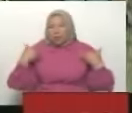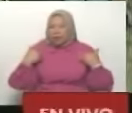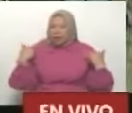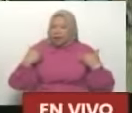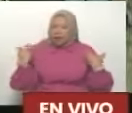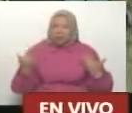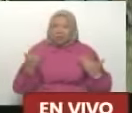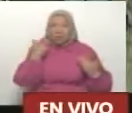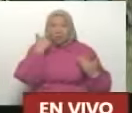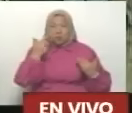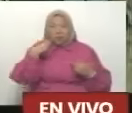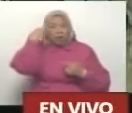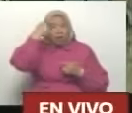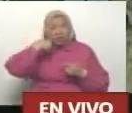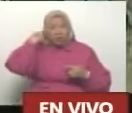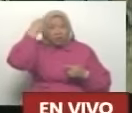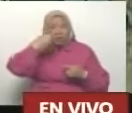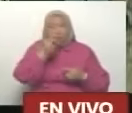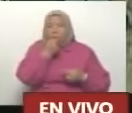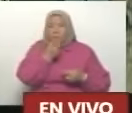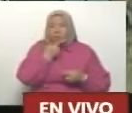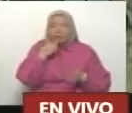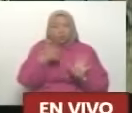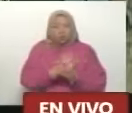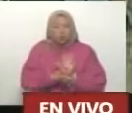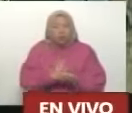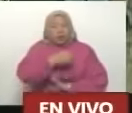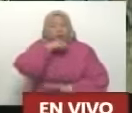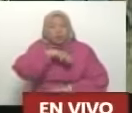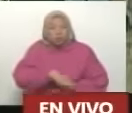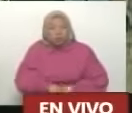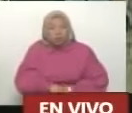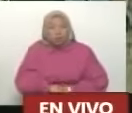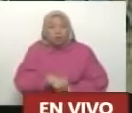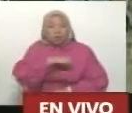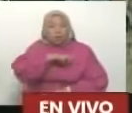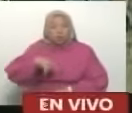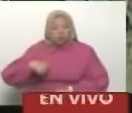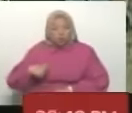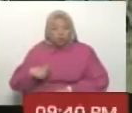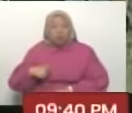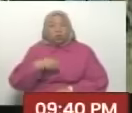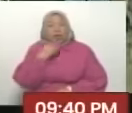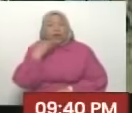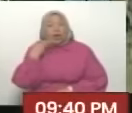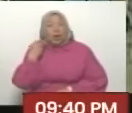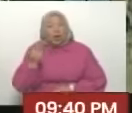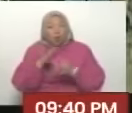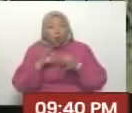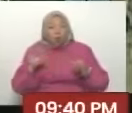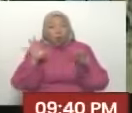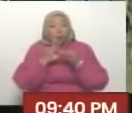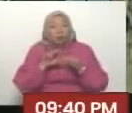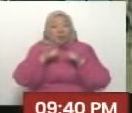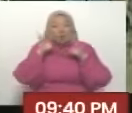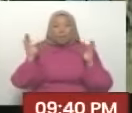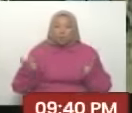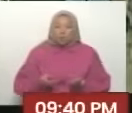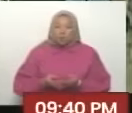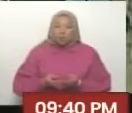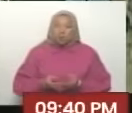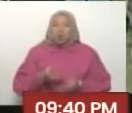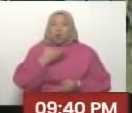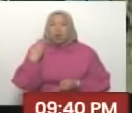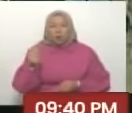de ver este video tan bonito, tan hermoso. Que cuenta la historia a todo el mundo. A los jóvenes que nos ven alrededor del mundo. De que los